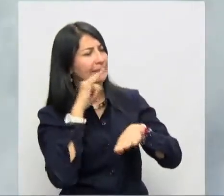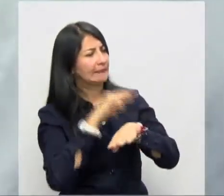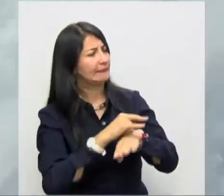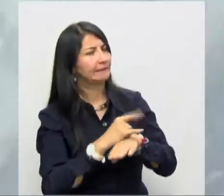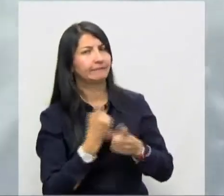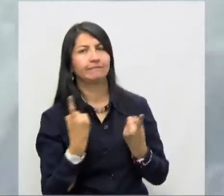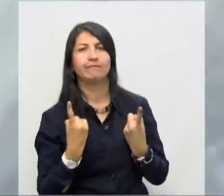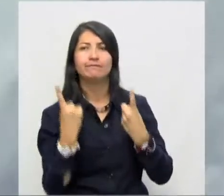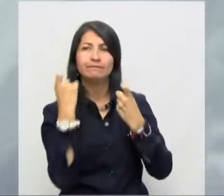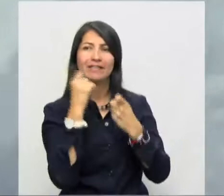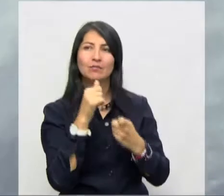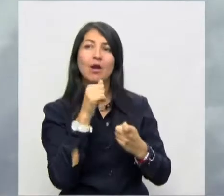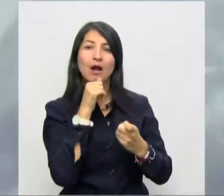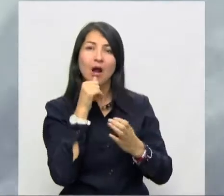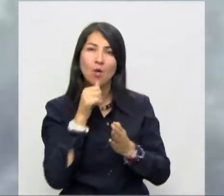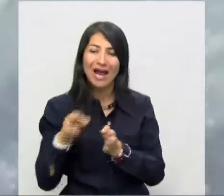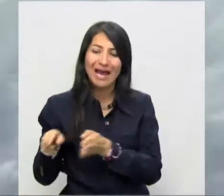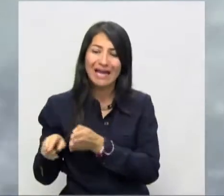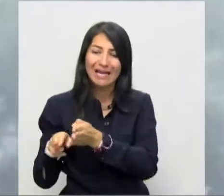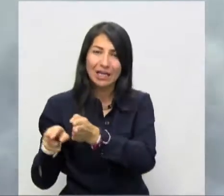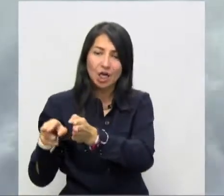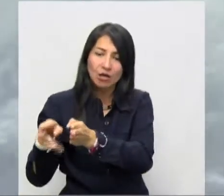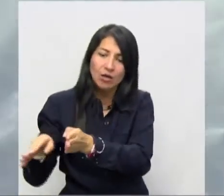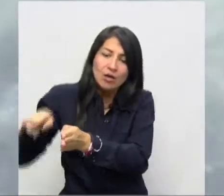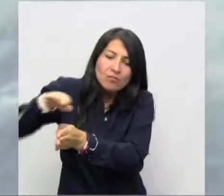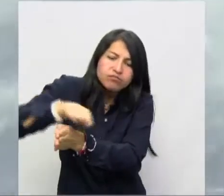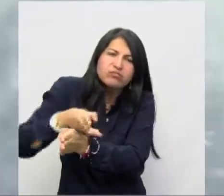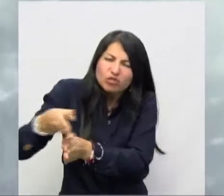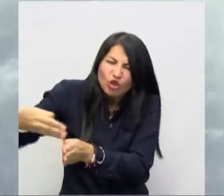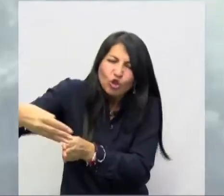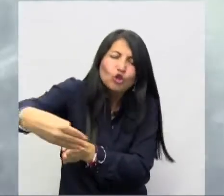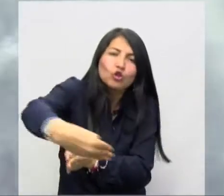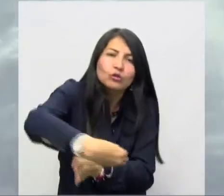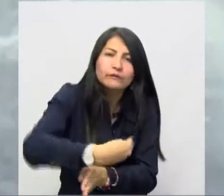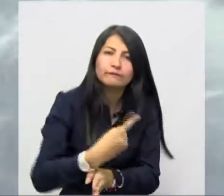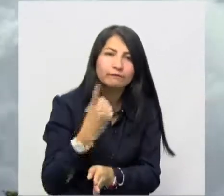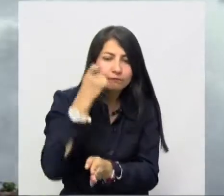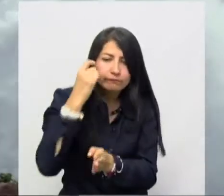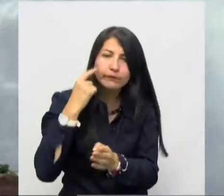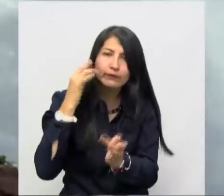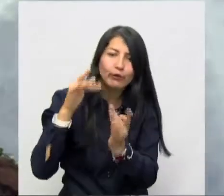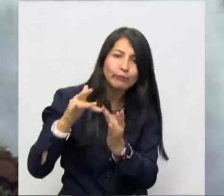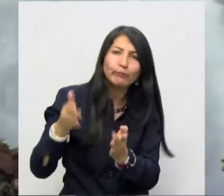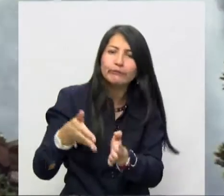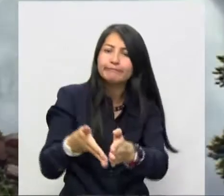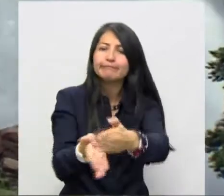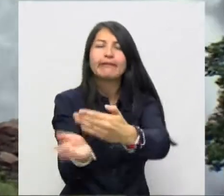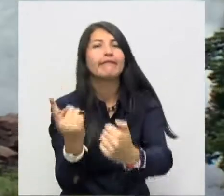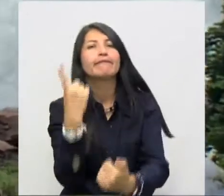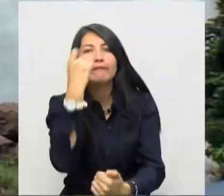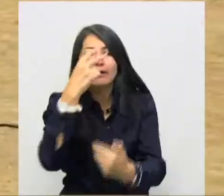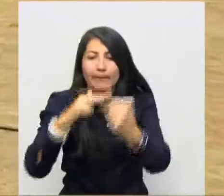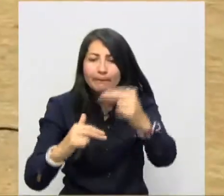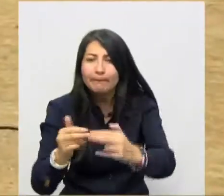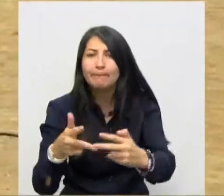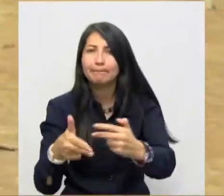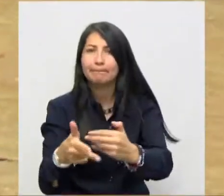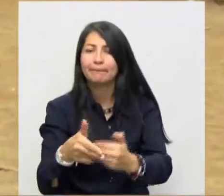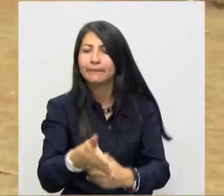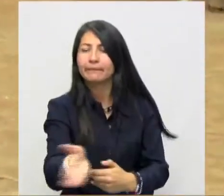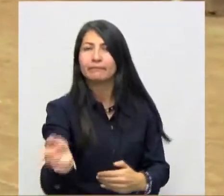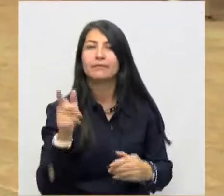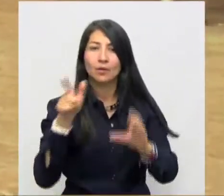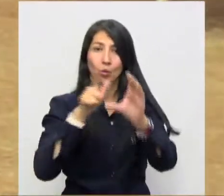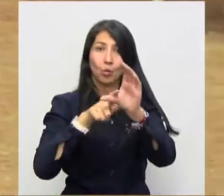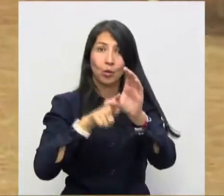represa es regular el caudal del río Ranchería, pero no se han concretado los otros objetivos planteados. Todos los